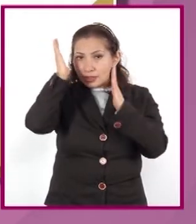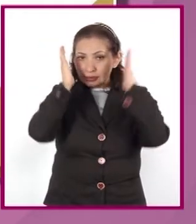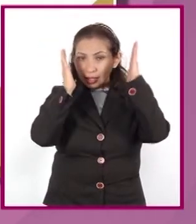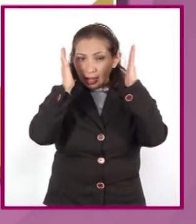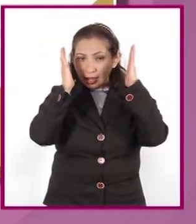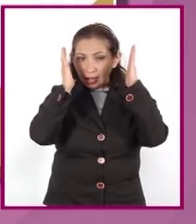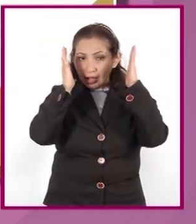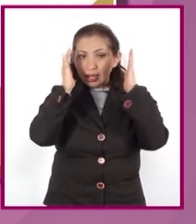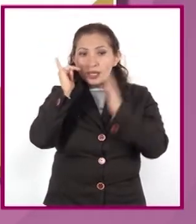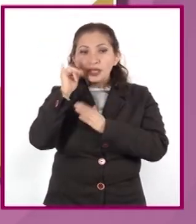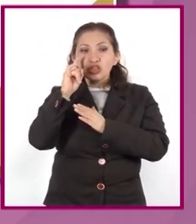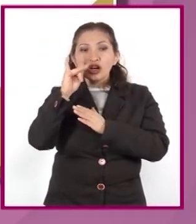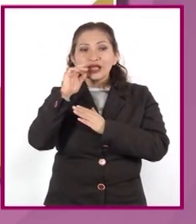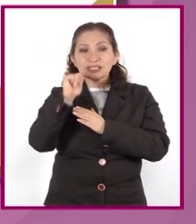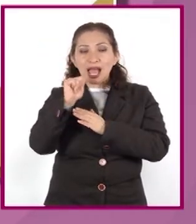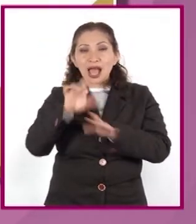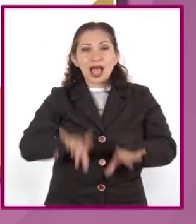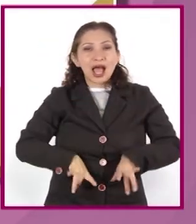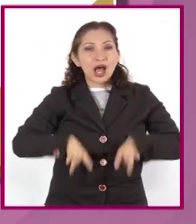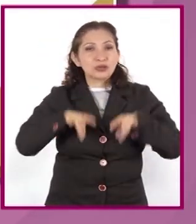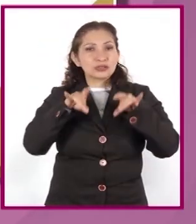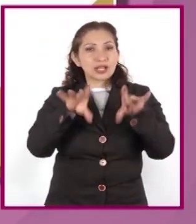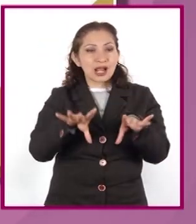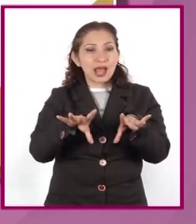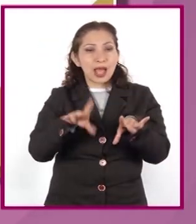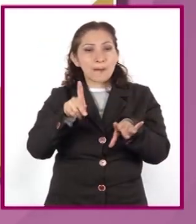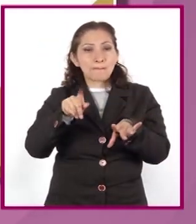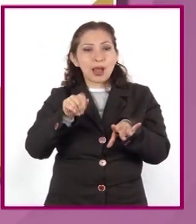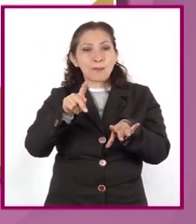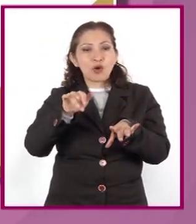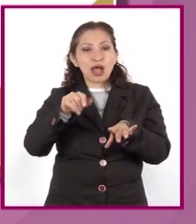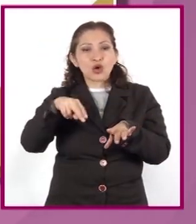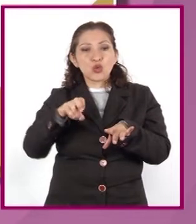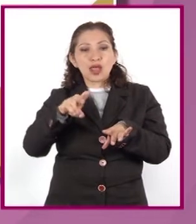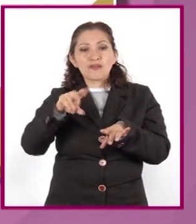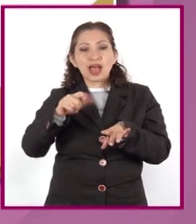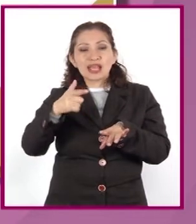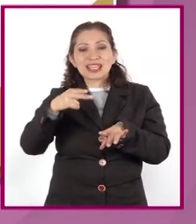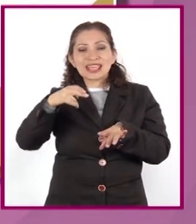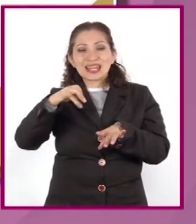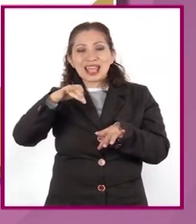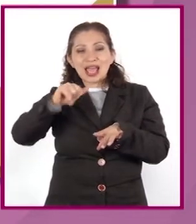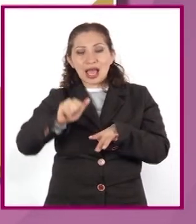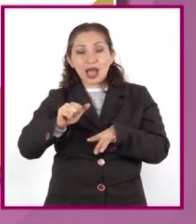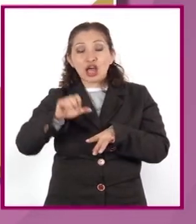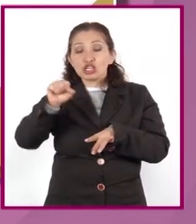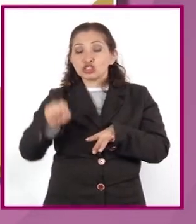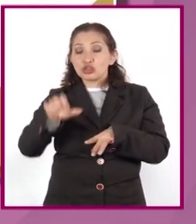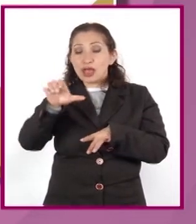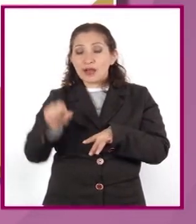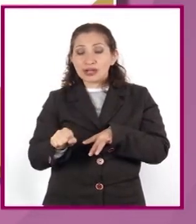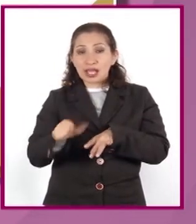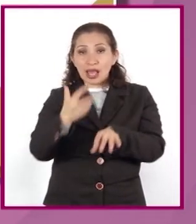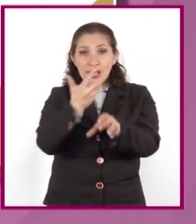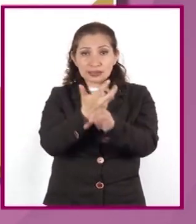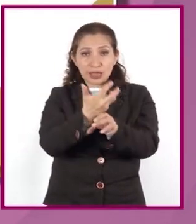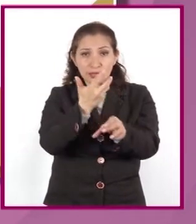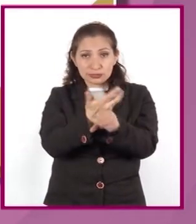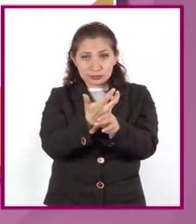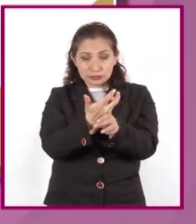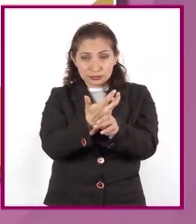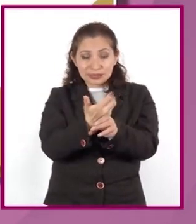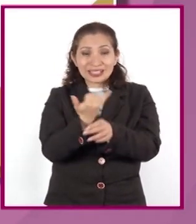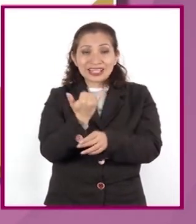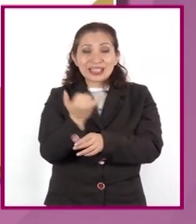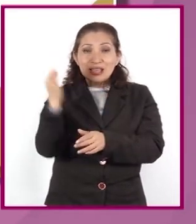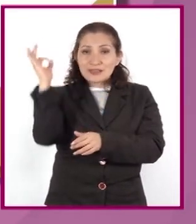Indonesia, Australia, Papua Nueva Guinea, Sudáfrica, Estados Unidos de América